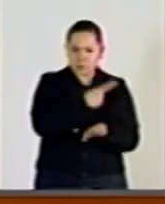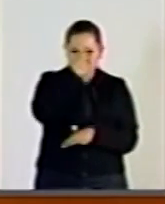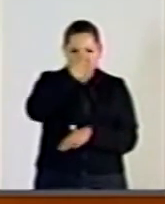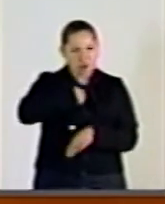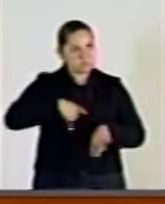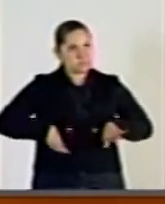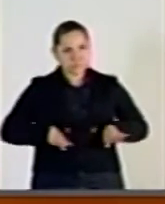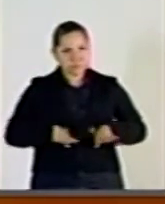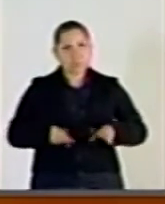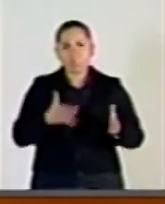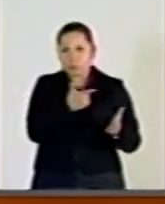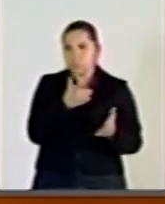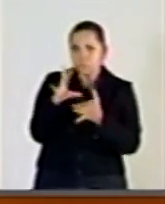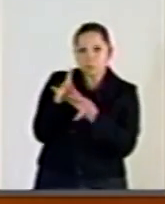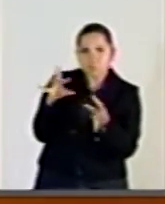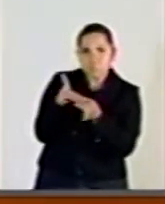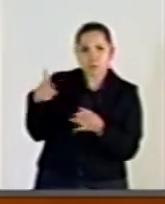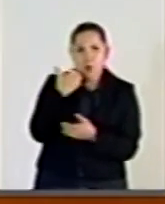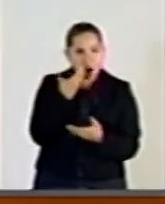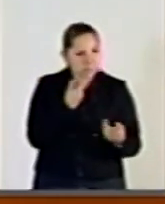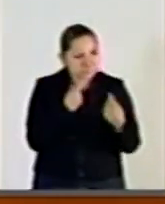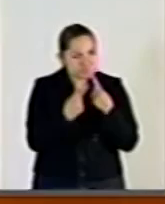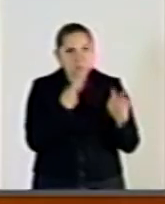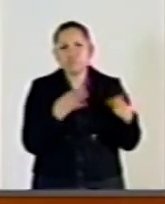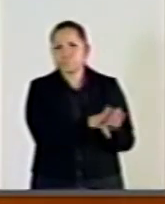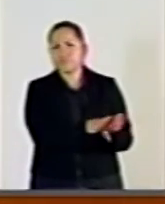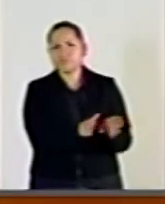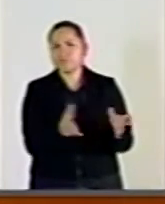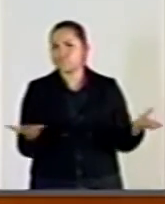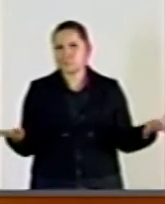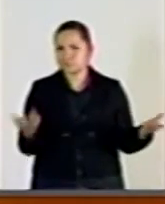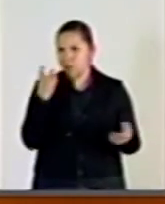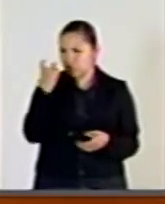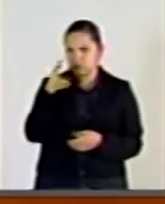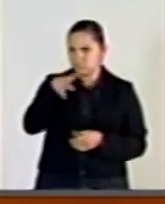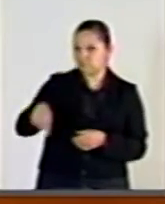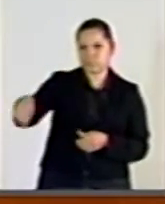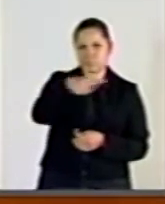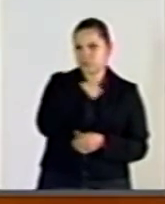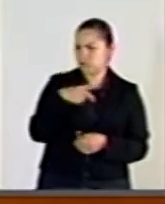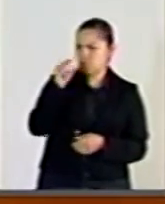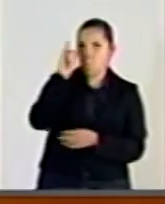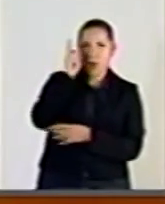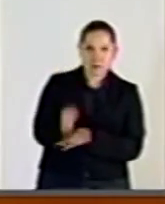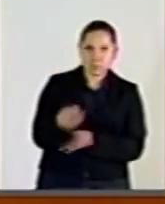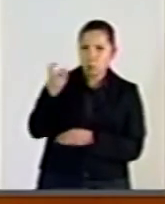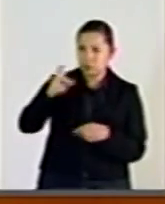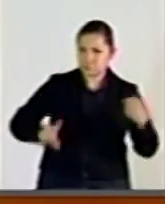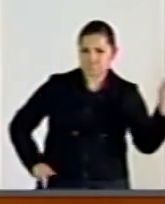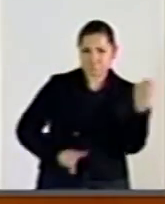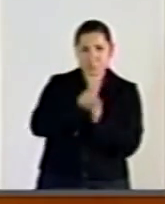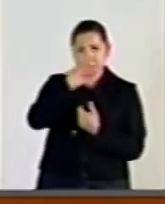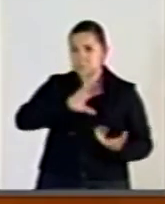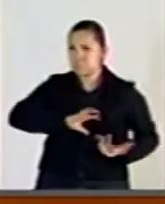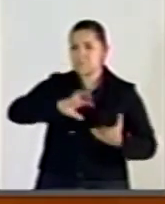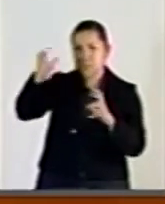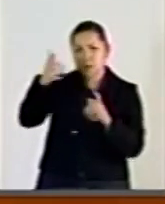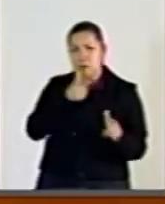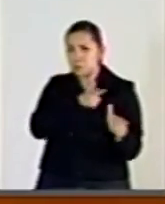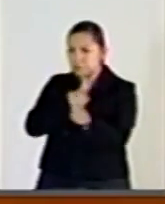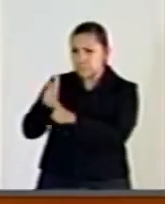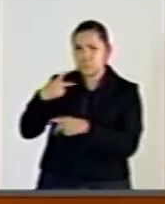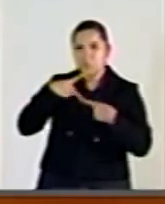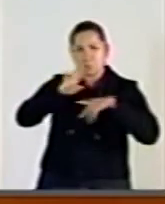condenamos enfáticamente el uso de la fuerza y la violencia como herramientas para